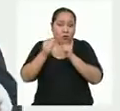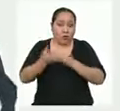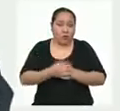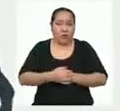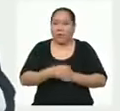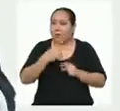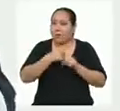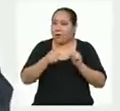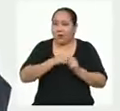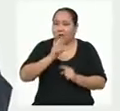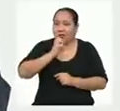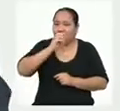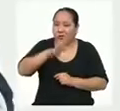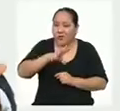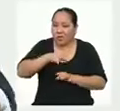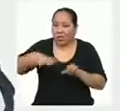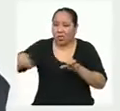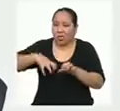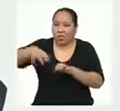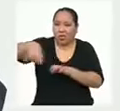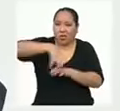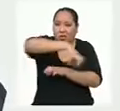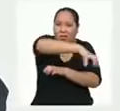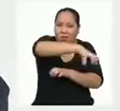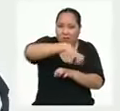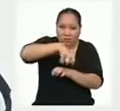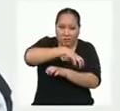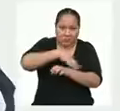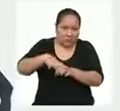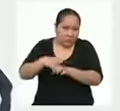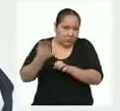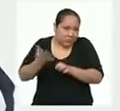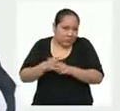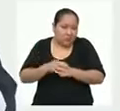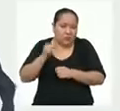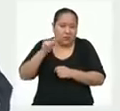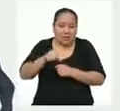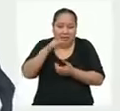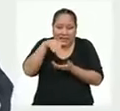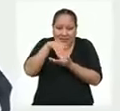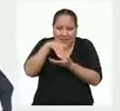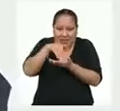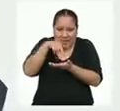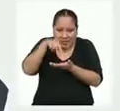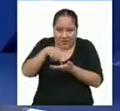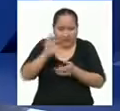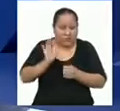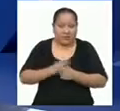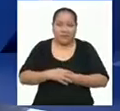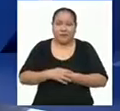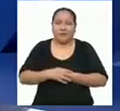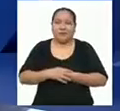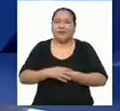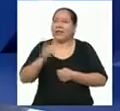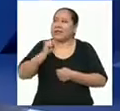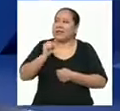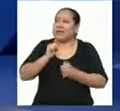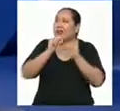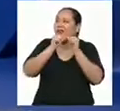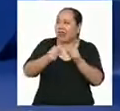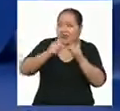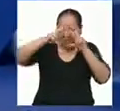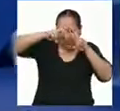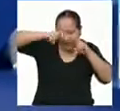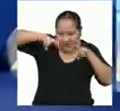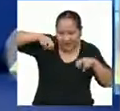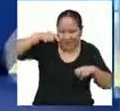no nos dice qué tan dispersos o alejados se encuentran todos los datos con respecto a esta media. Está para seguir